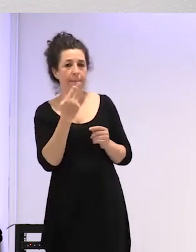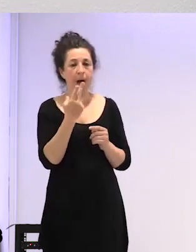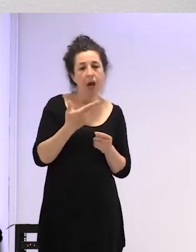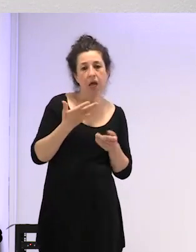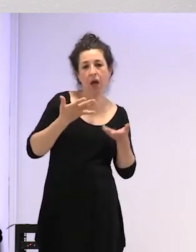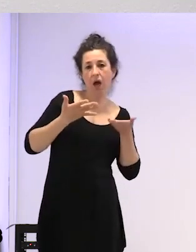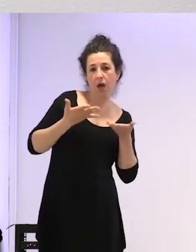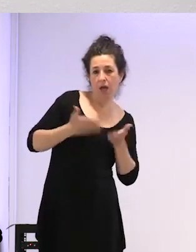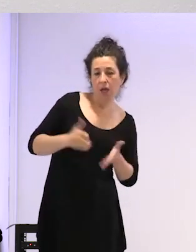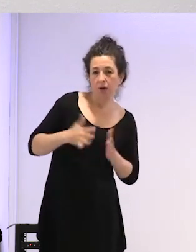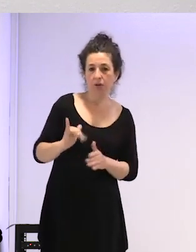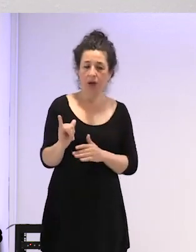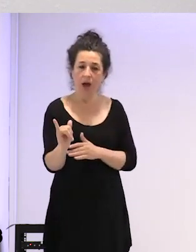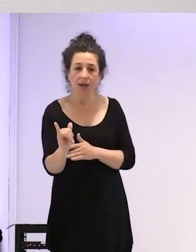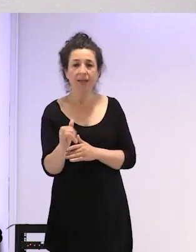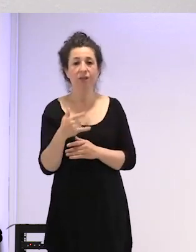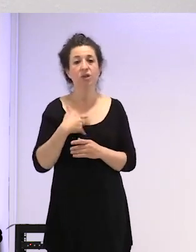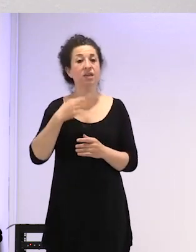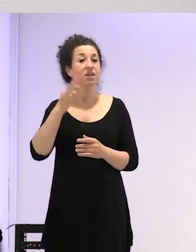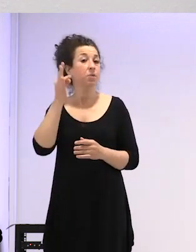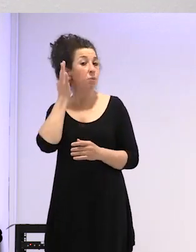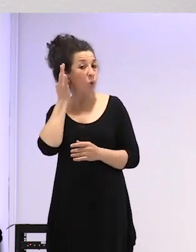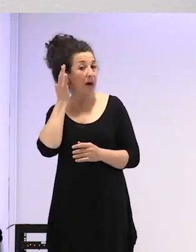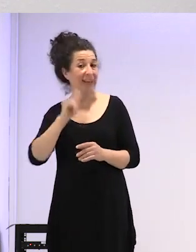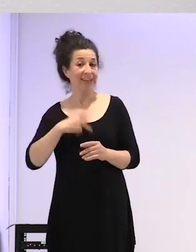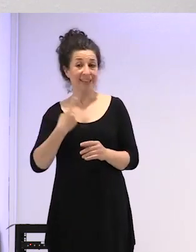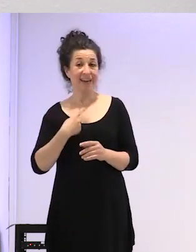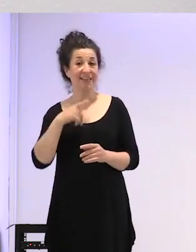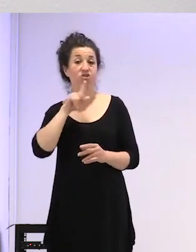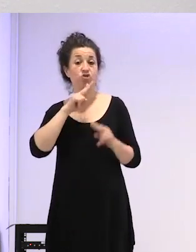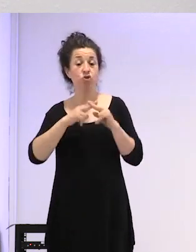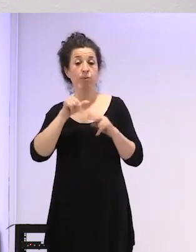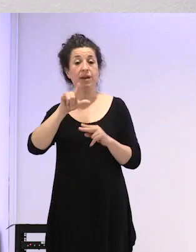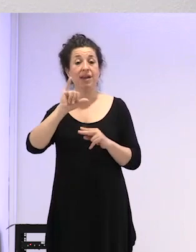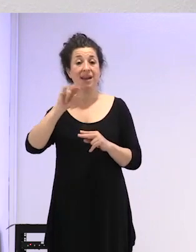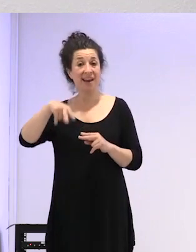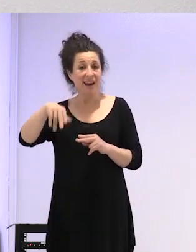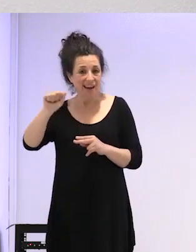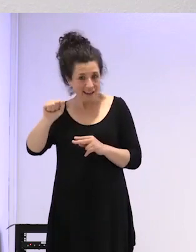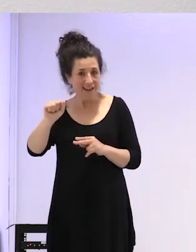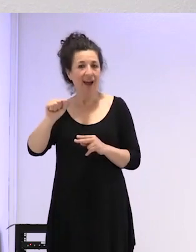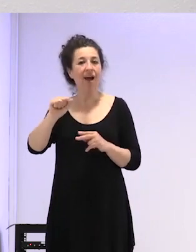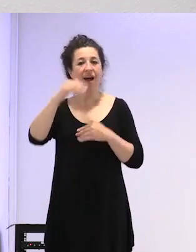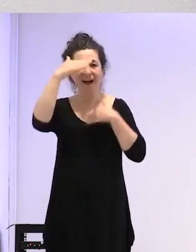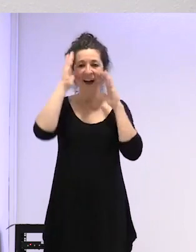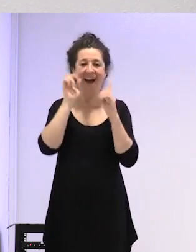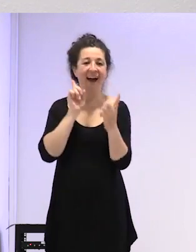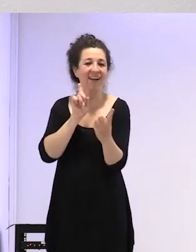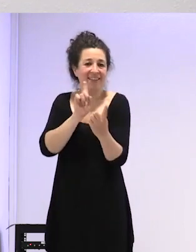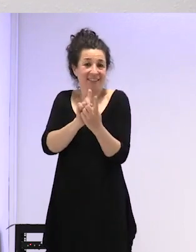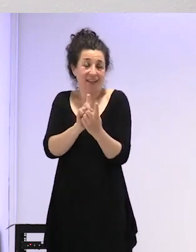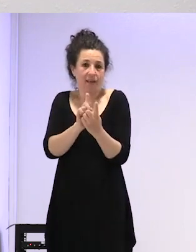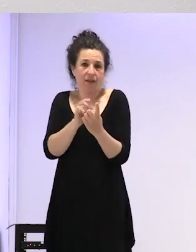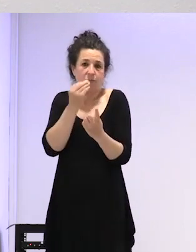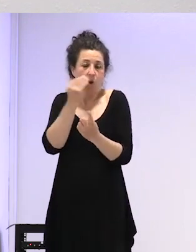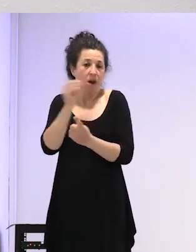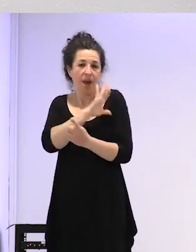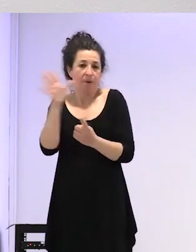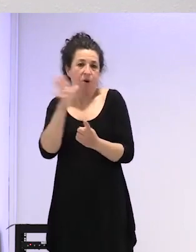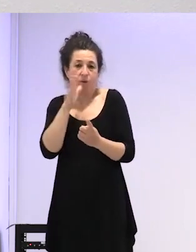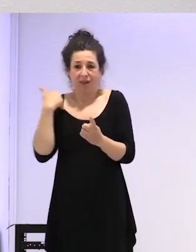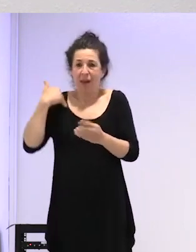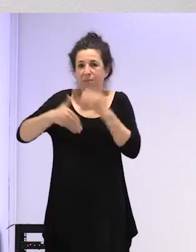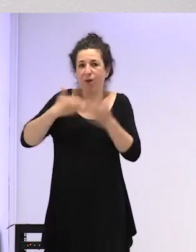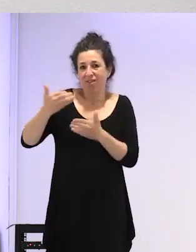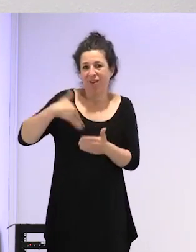atiende Lina que es la mujer trans que ha hecho este proceso quien mejor que alguien que ha tenido todos estos retos el